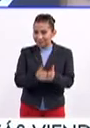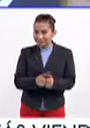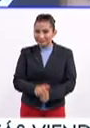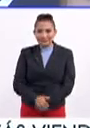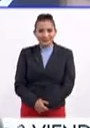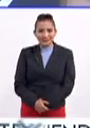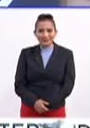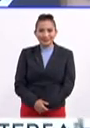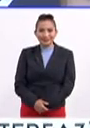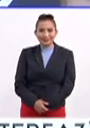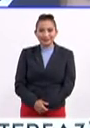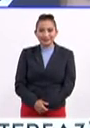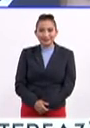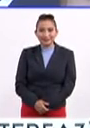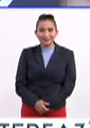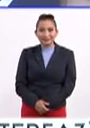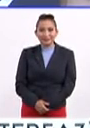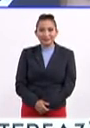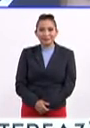vayan.